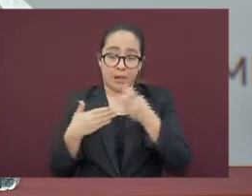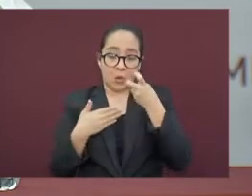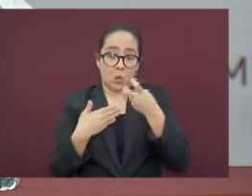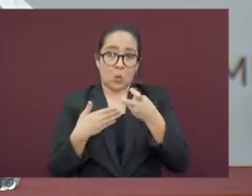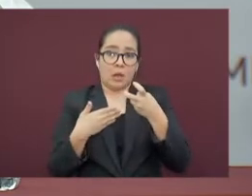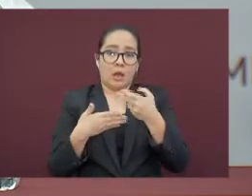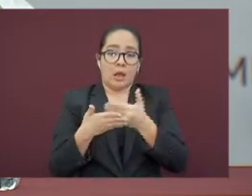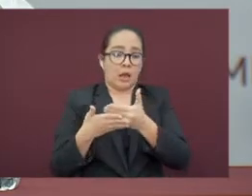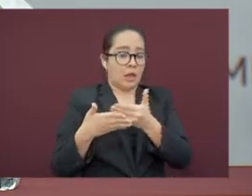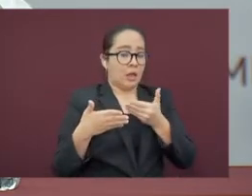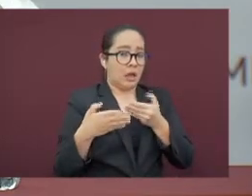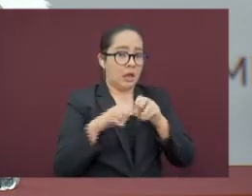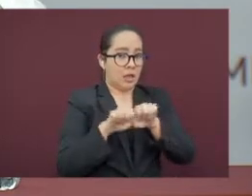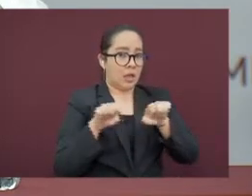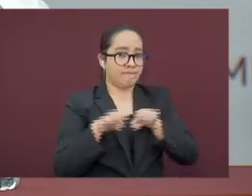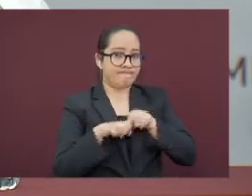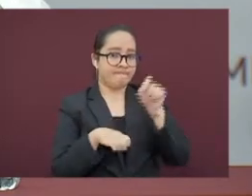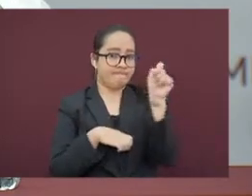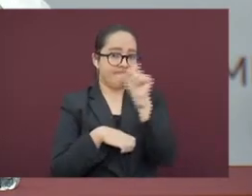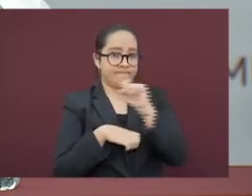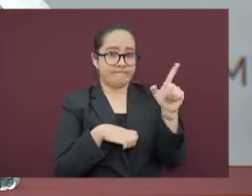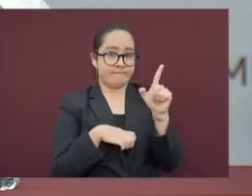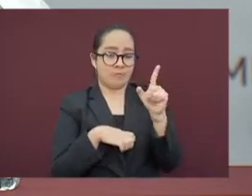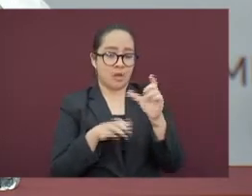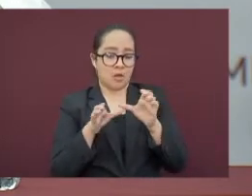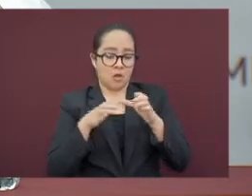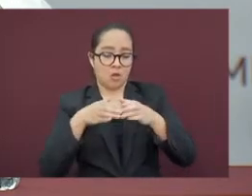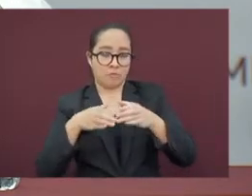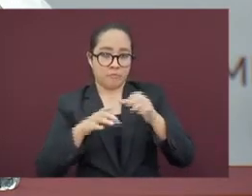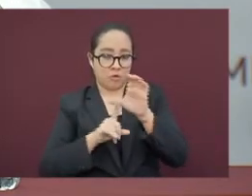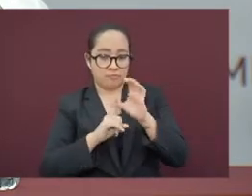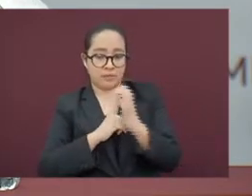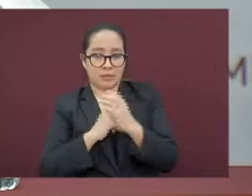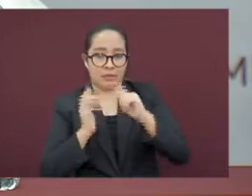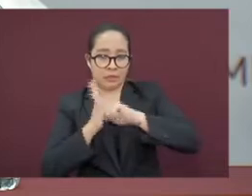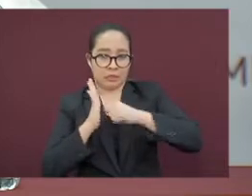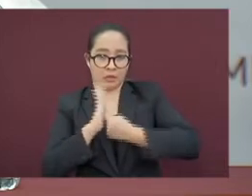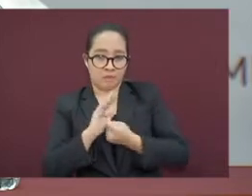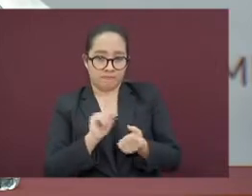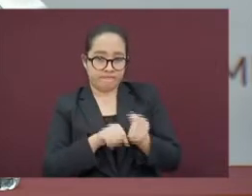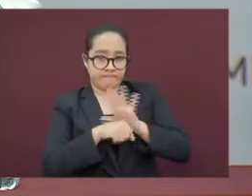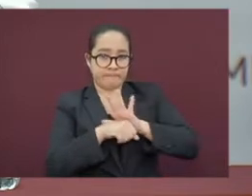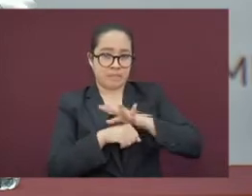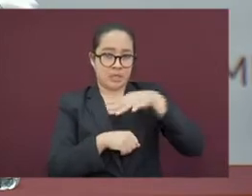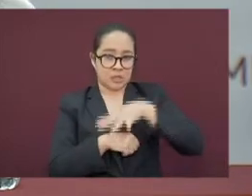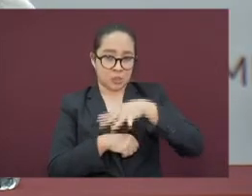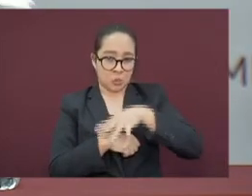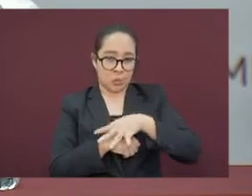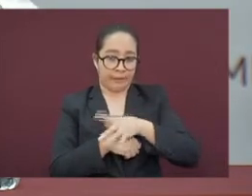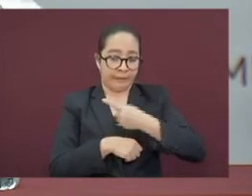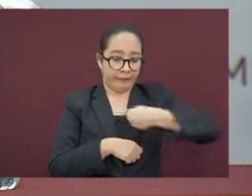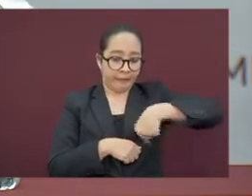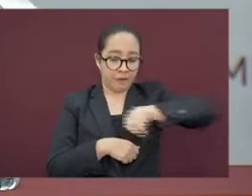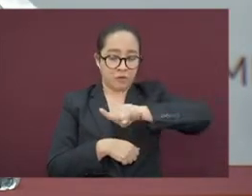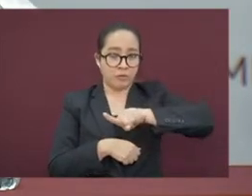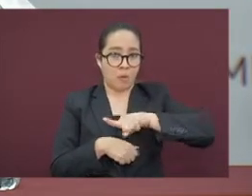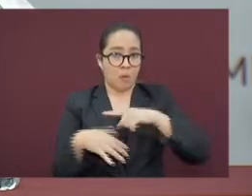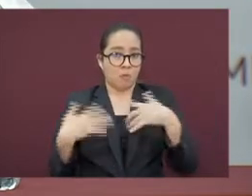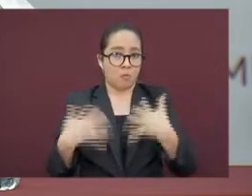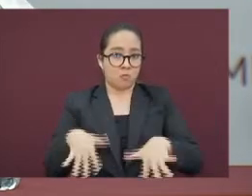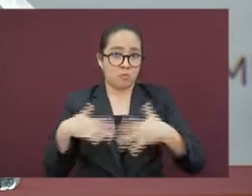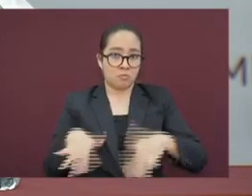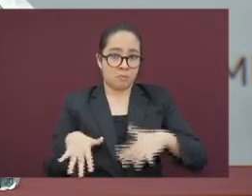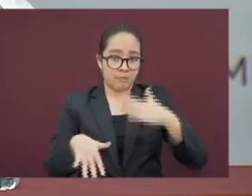que integran el Comité Técnico de COVID-19, que es el grupo principal